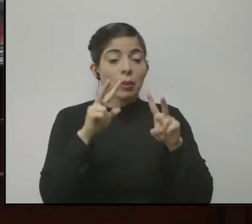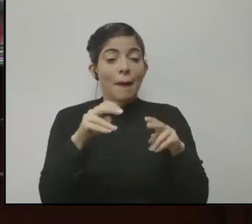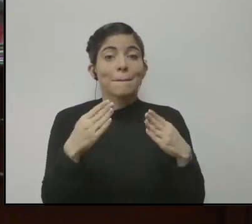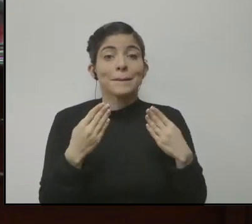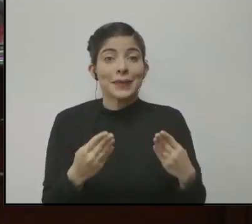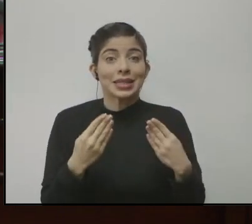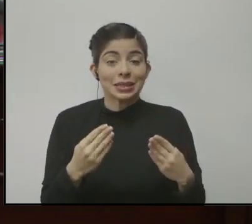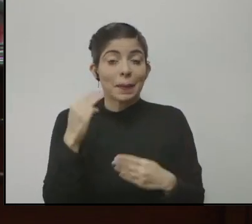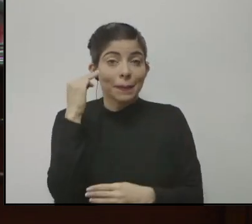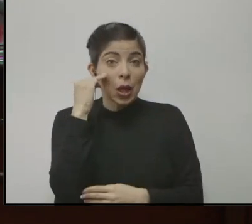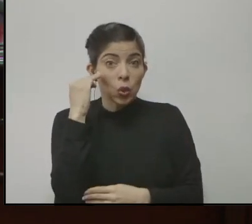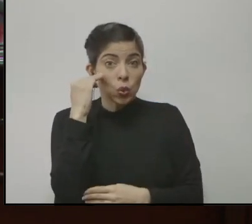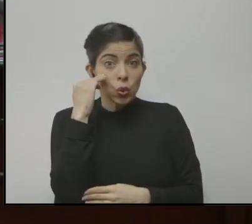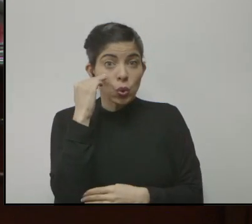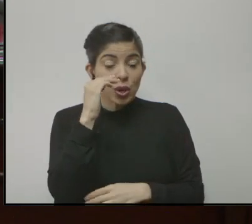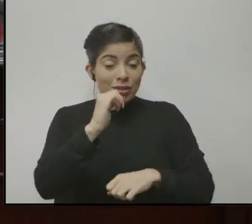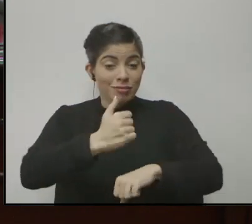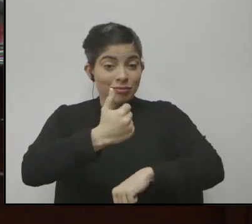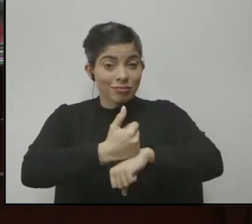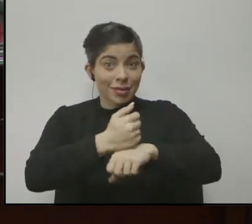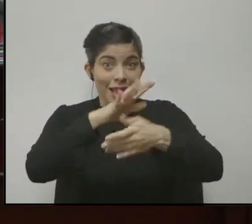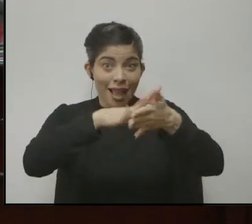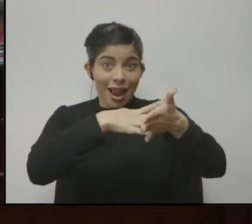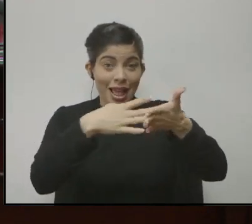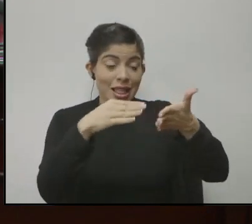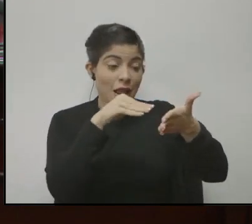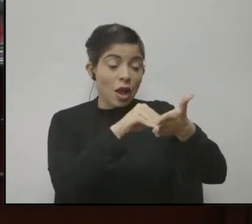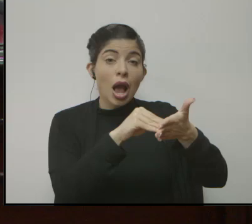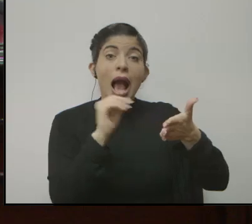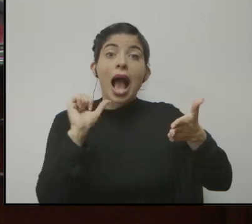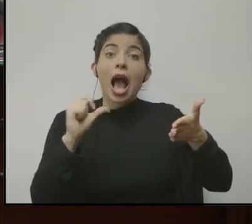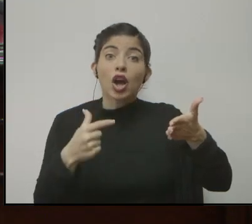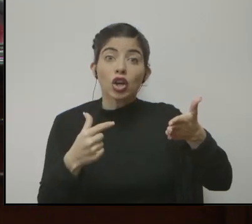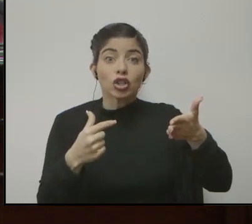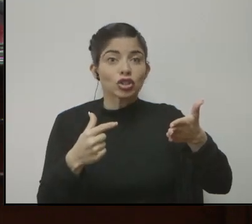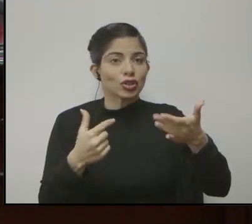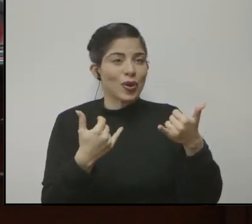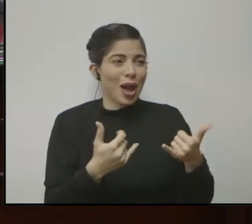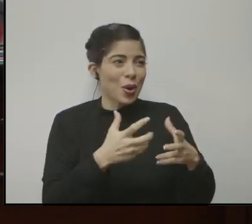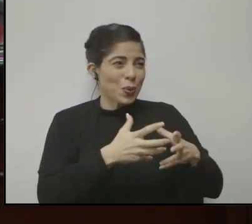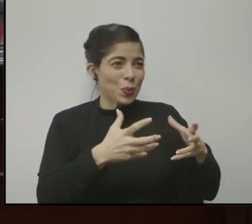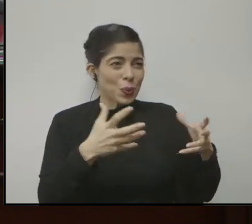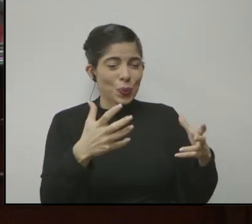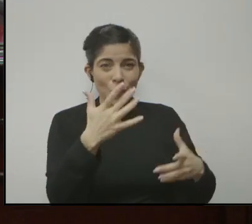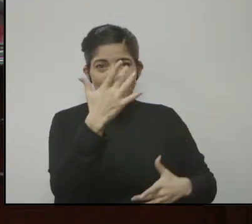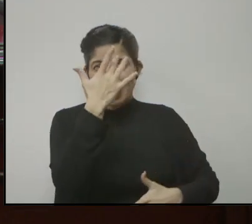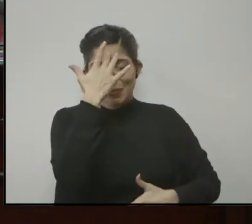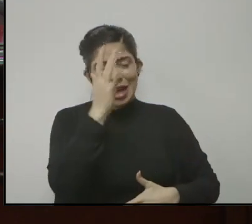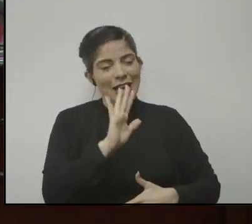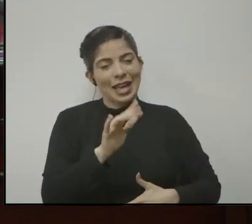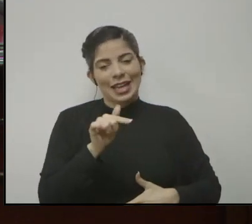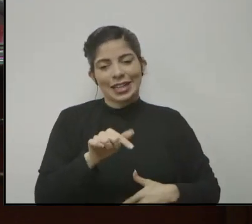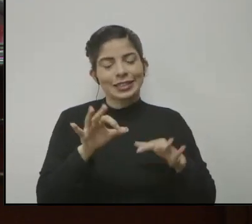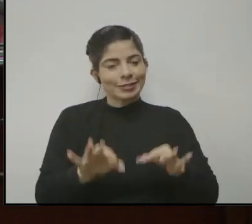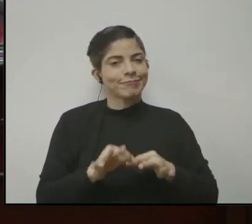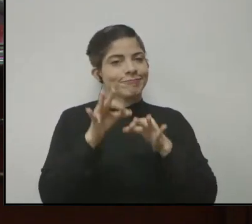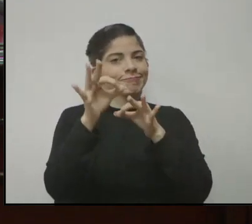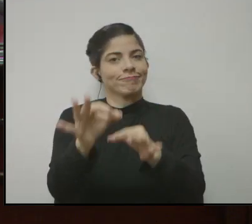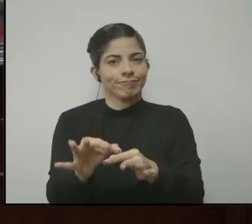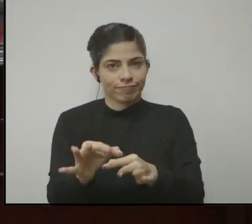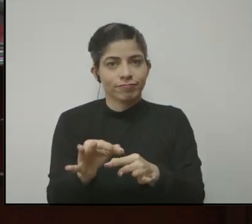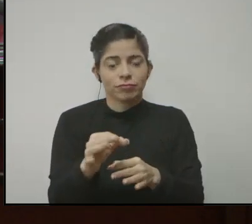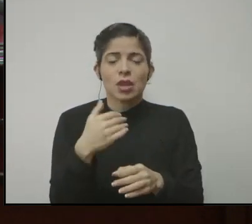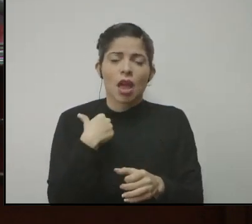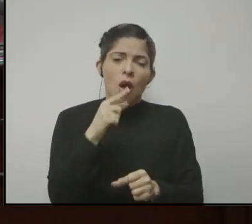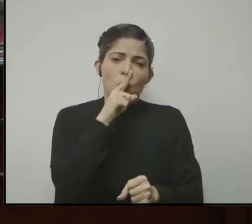de bachillerato por madurez que estaban calendarizadas para agosto por la situación de aumento de casos de la pandemia, las vamos a posponer con